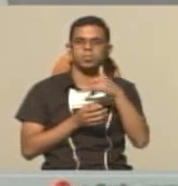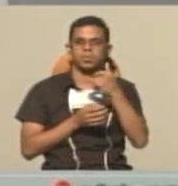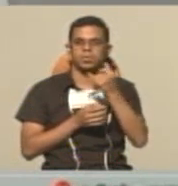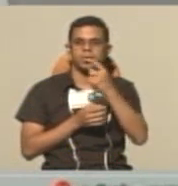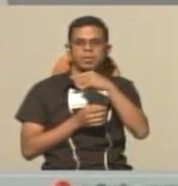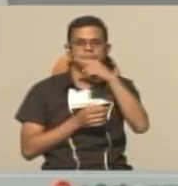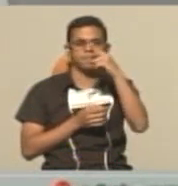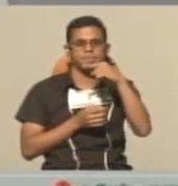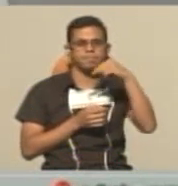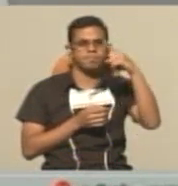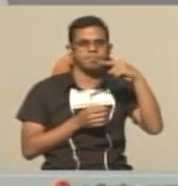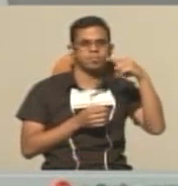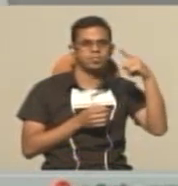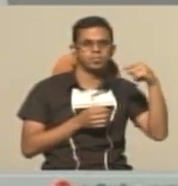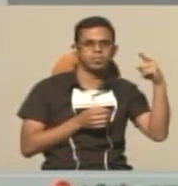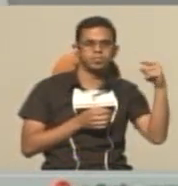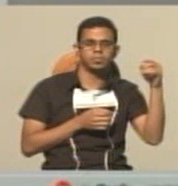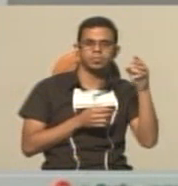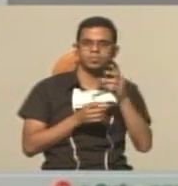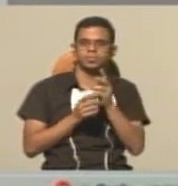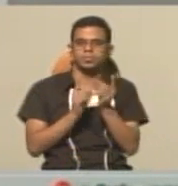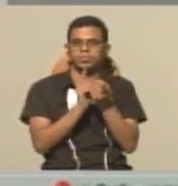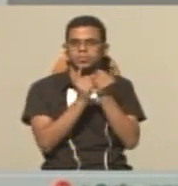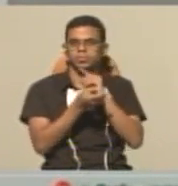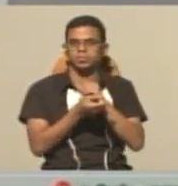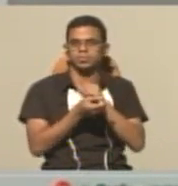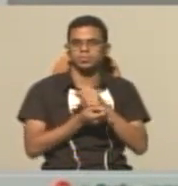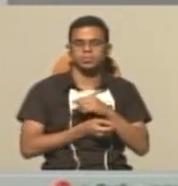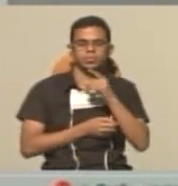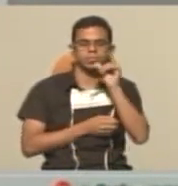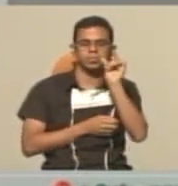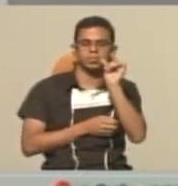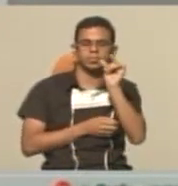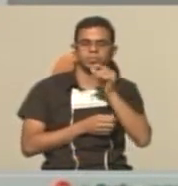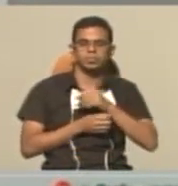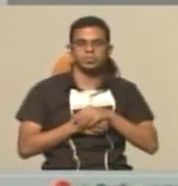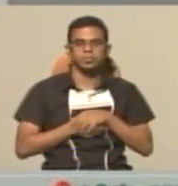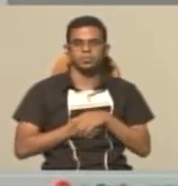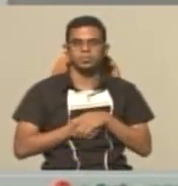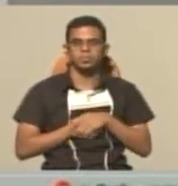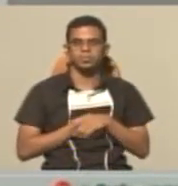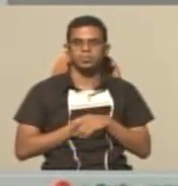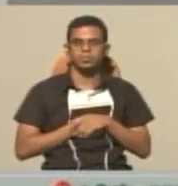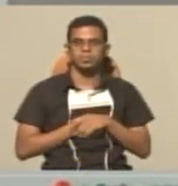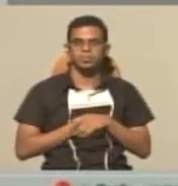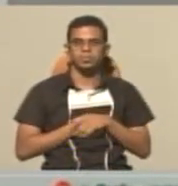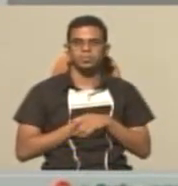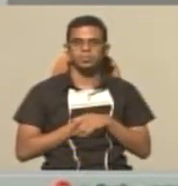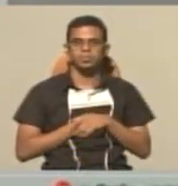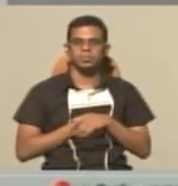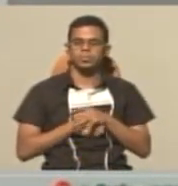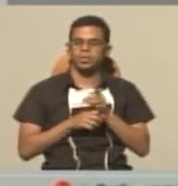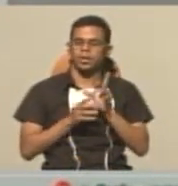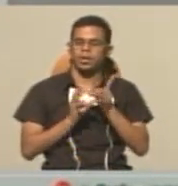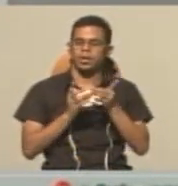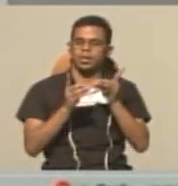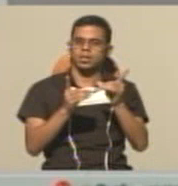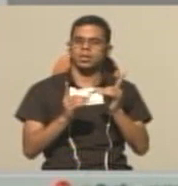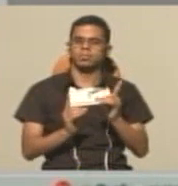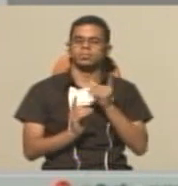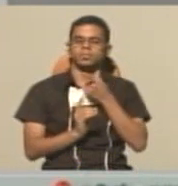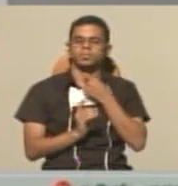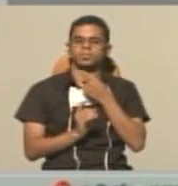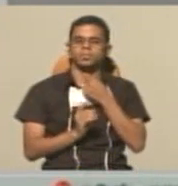ecualizar nuestro audio. Incluso personalizar alguno a su gusto. Yo